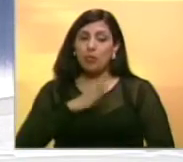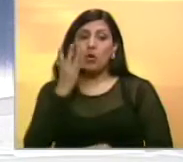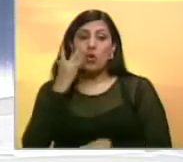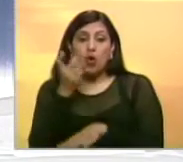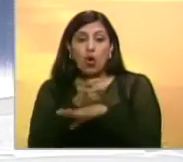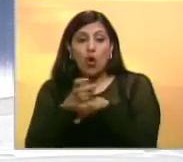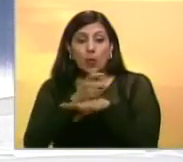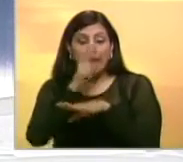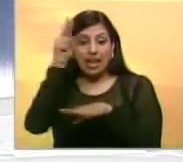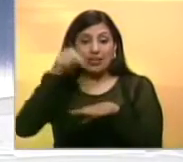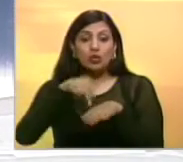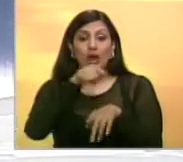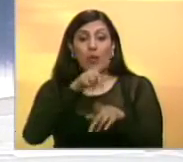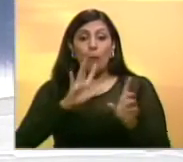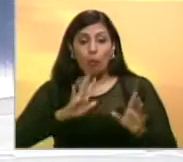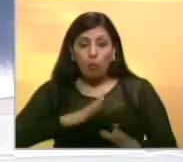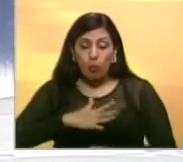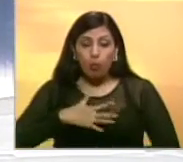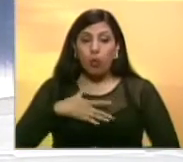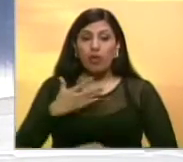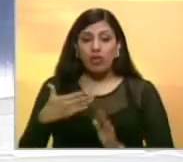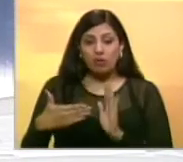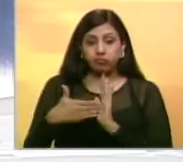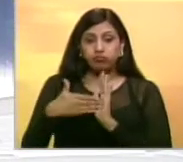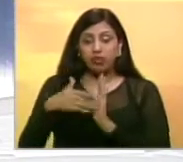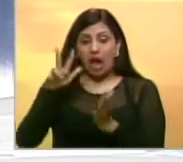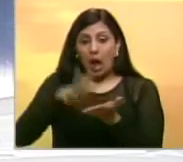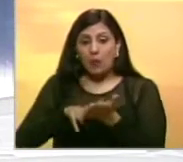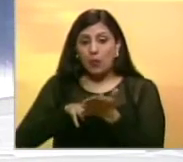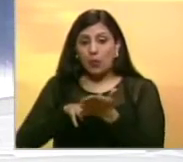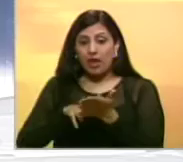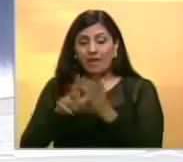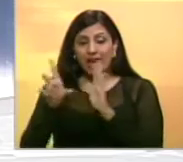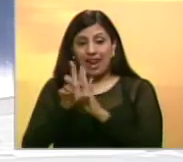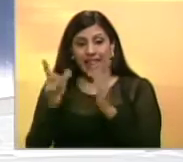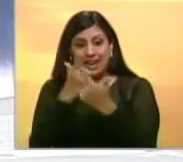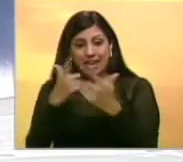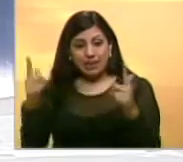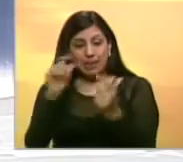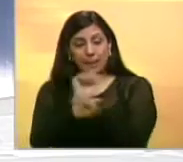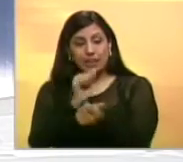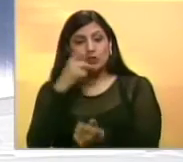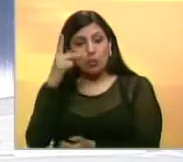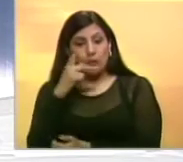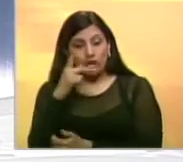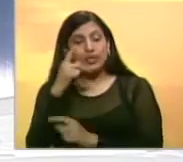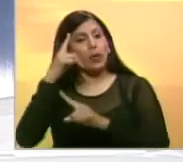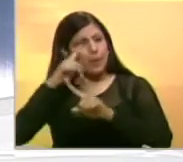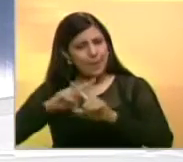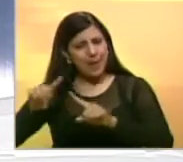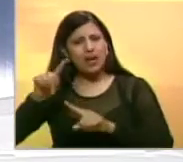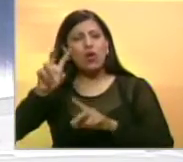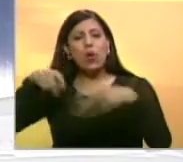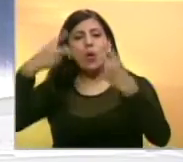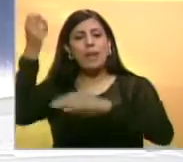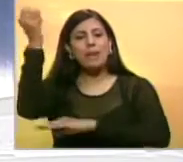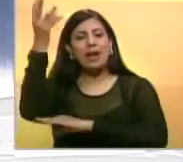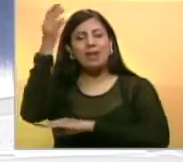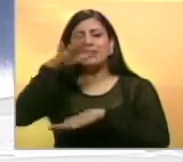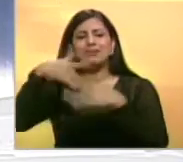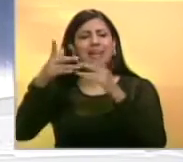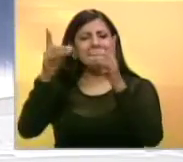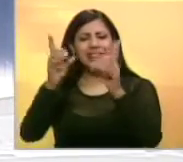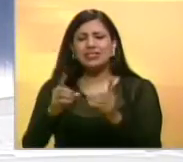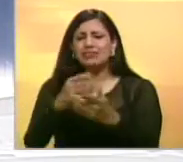el Gobierno Nacional tiene la posibilidad de obstruir la aprobación de la ley de amnistía, el nuevo Parlamento tomará las medidas legales necesarias para